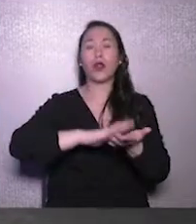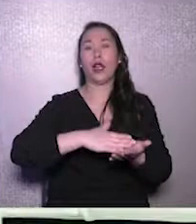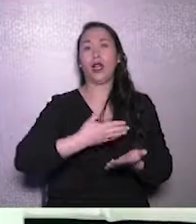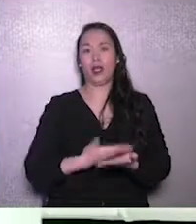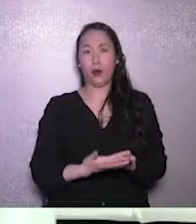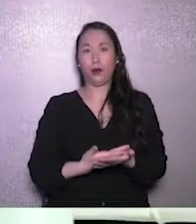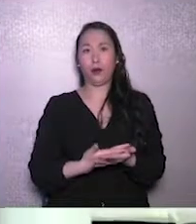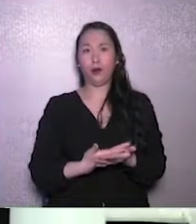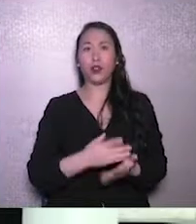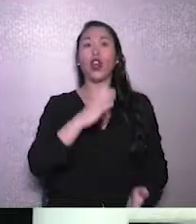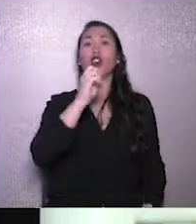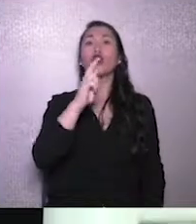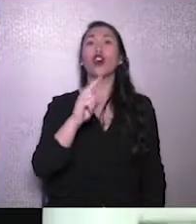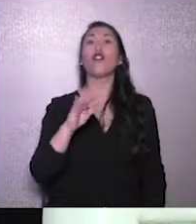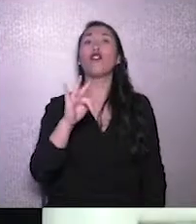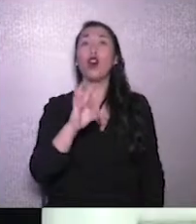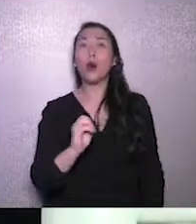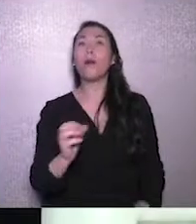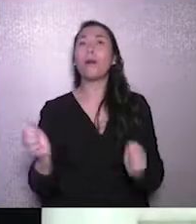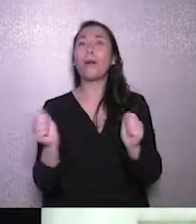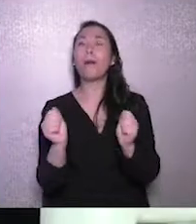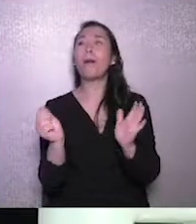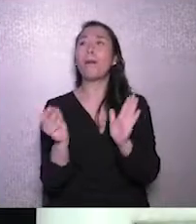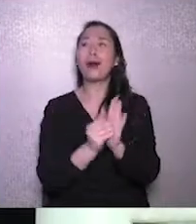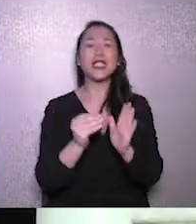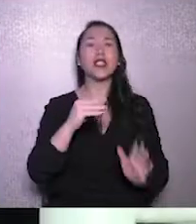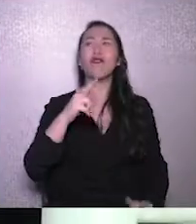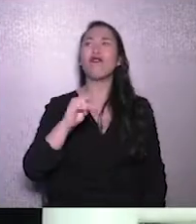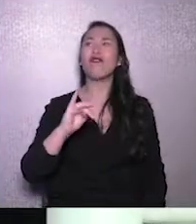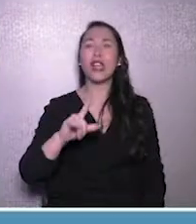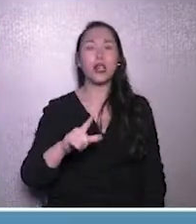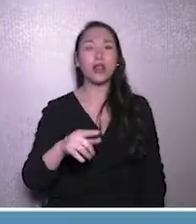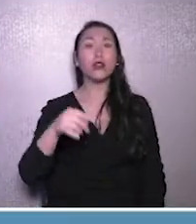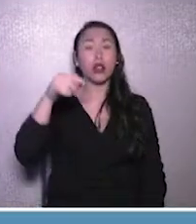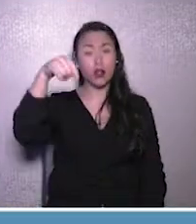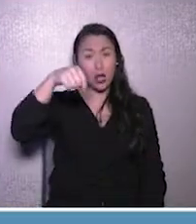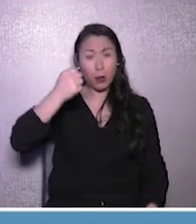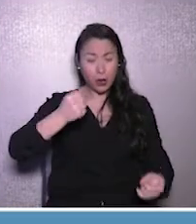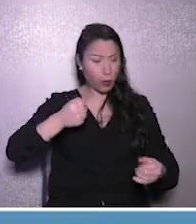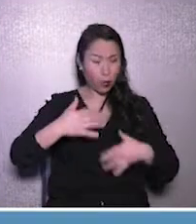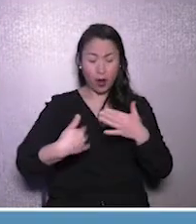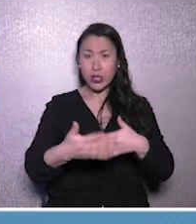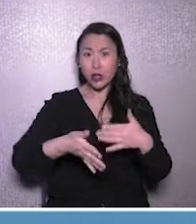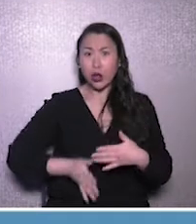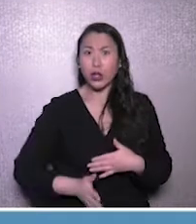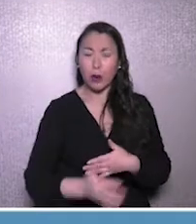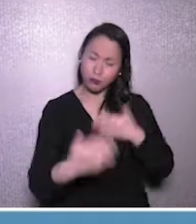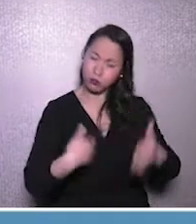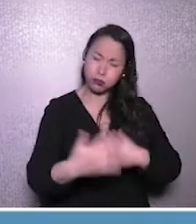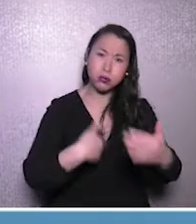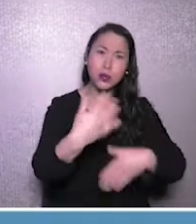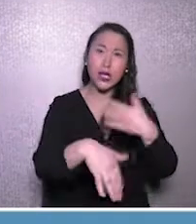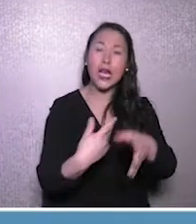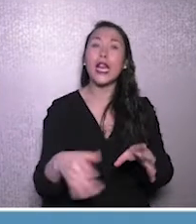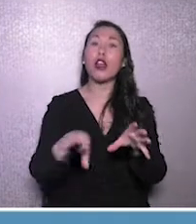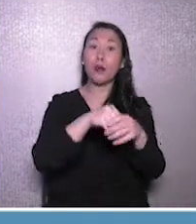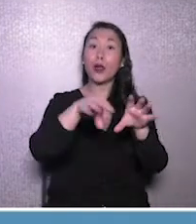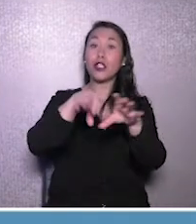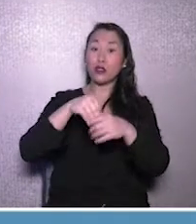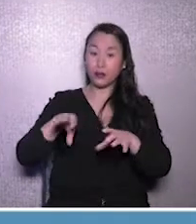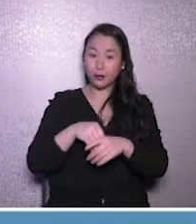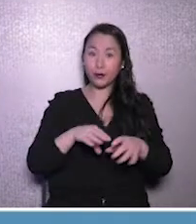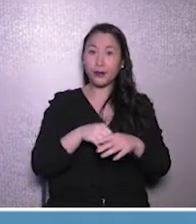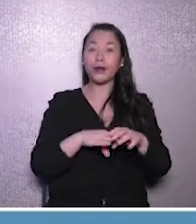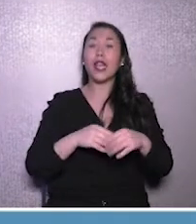Corfo más mil. ¿Cómo es Salud más mil? Entonces, hoy día podemos ir avanzando con mucha fuerza en la incorporación tecnológica,